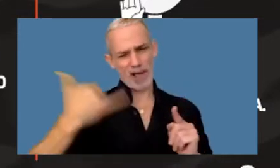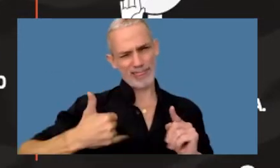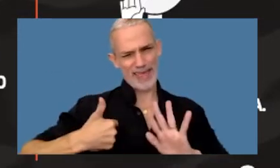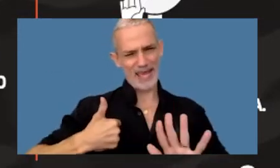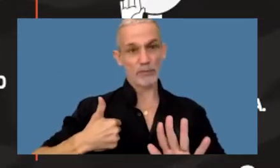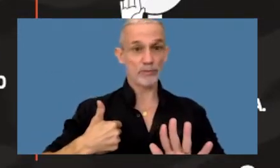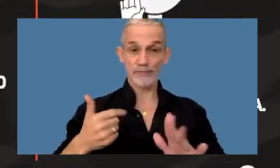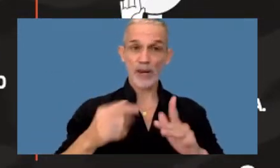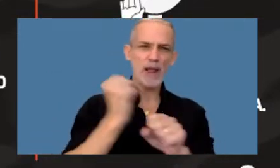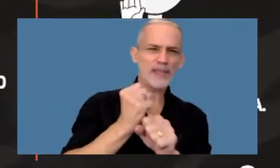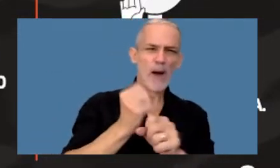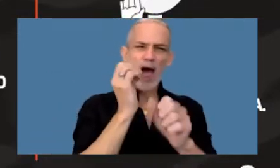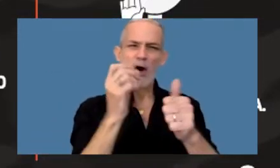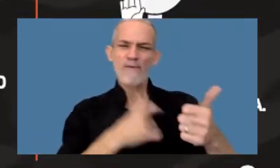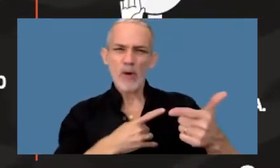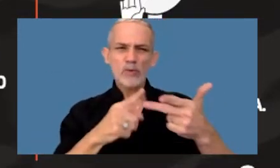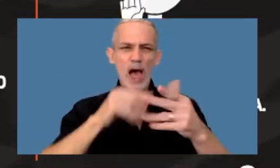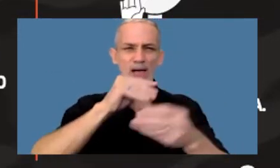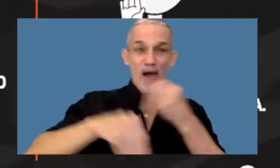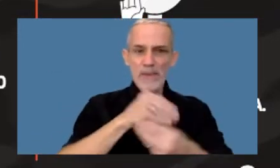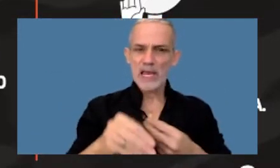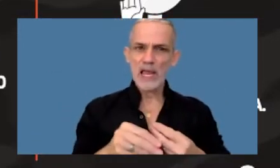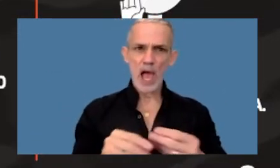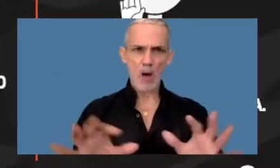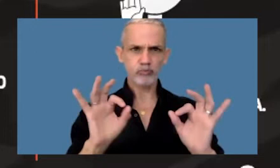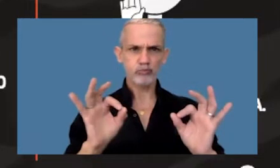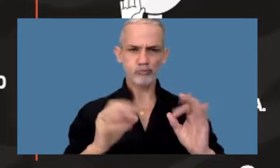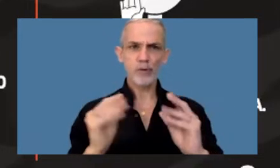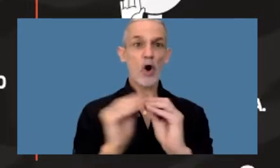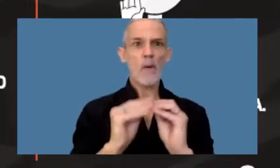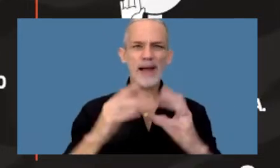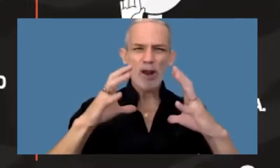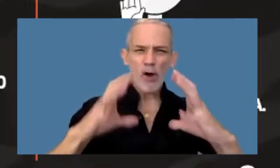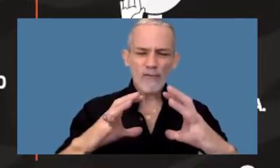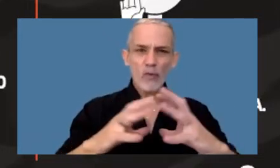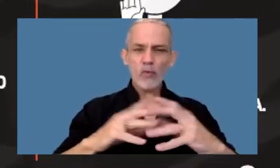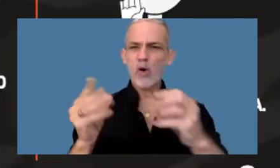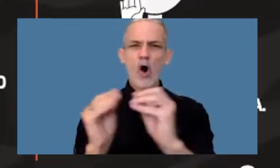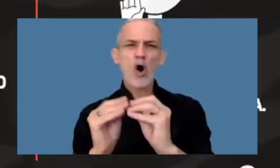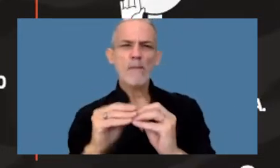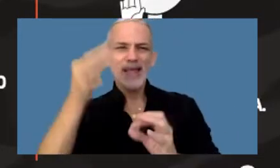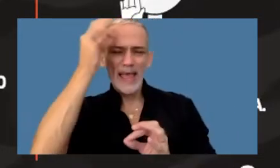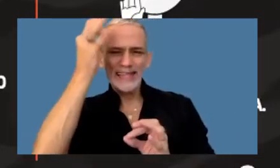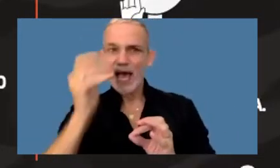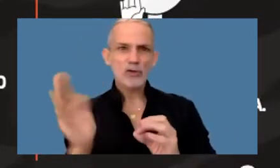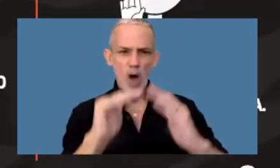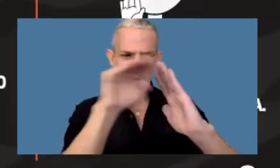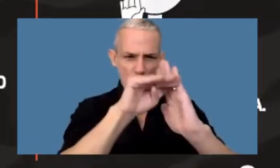trabajo facultad familia tus compañeros de fútbol tus compañeras de teatro